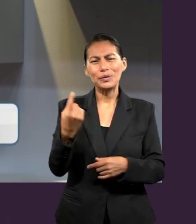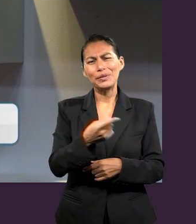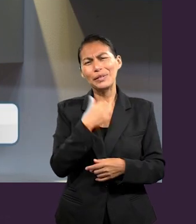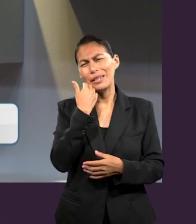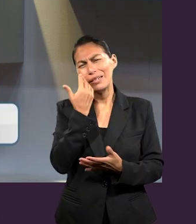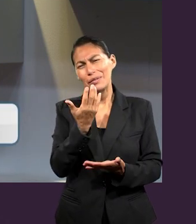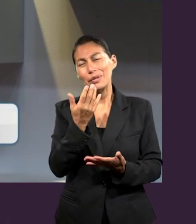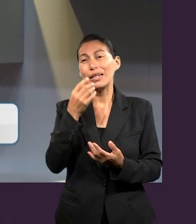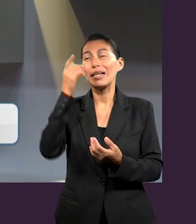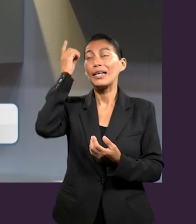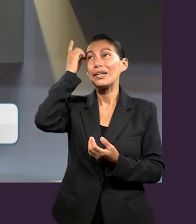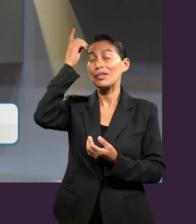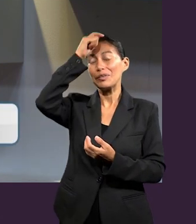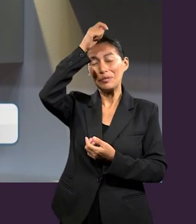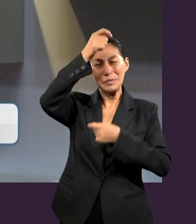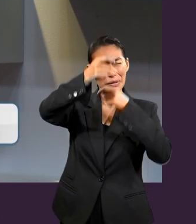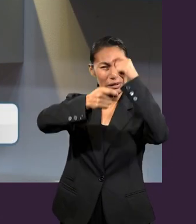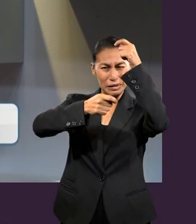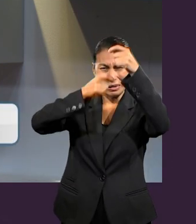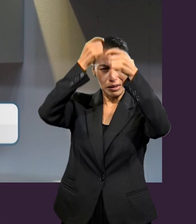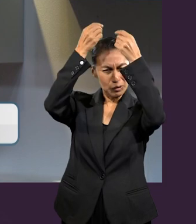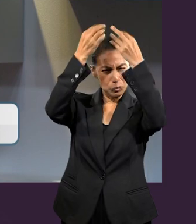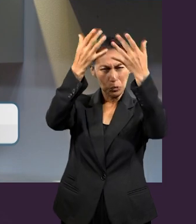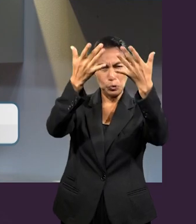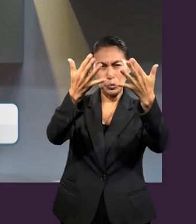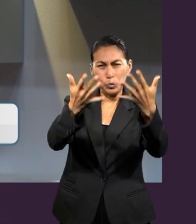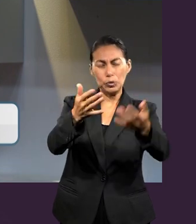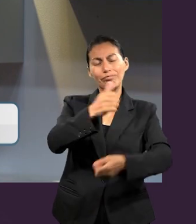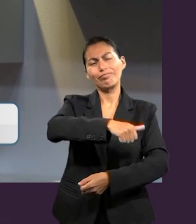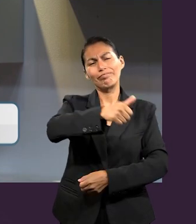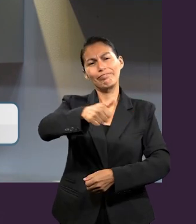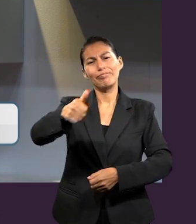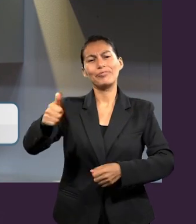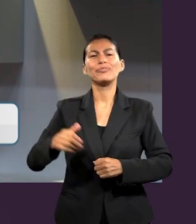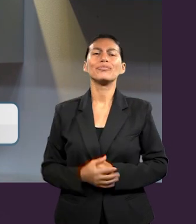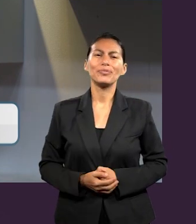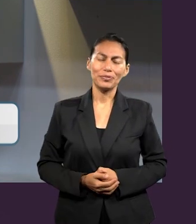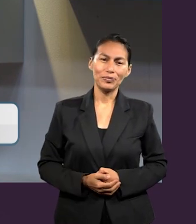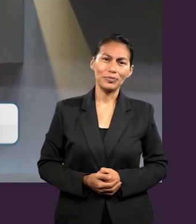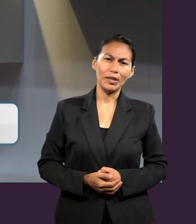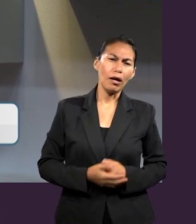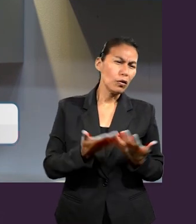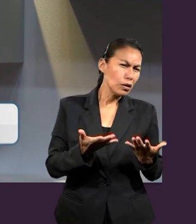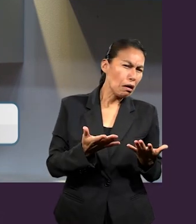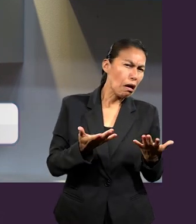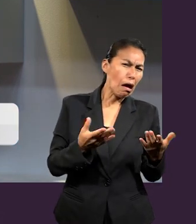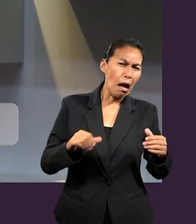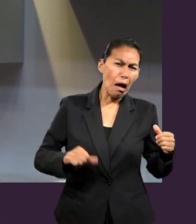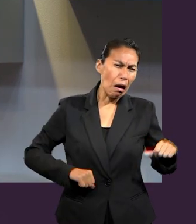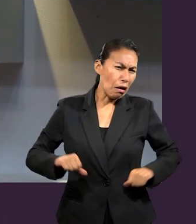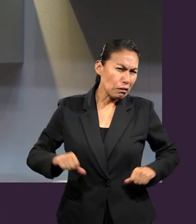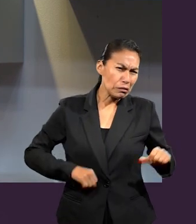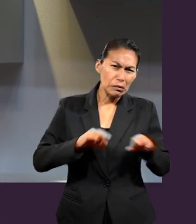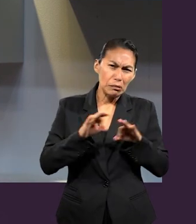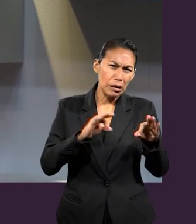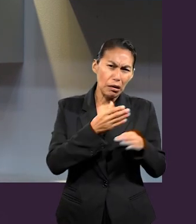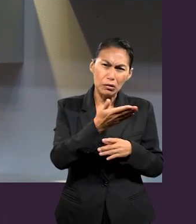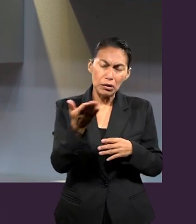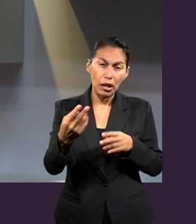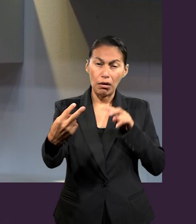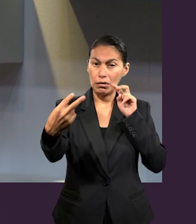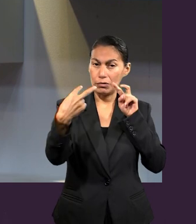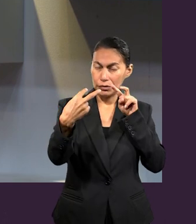de todo corazón que las ricas y abundantes bendiciones del cielo se manifiesten en cada uno de ustedes en los diferentes escenarios